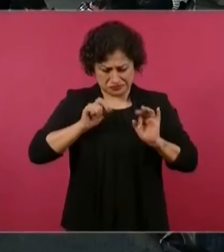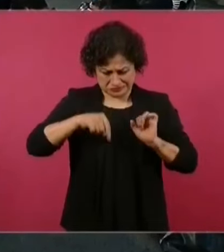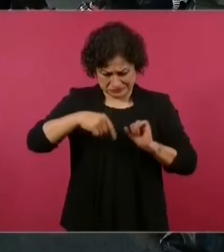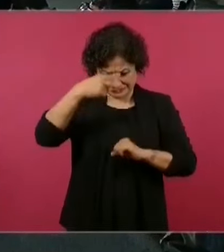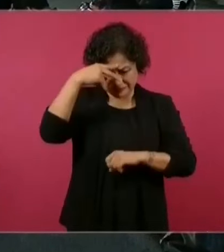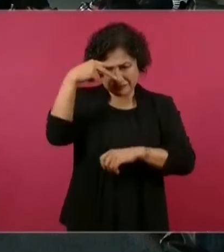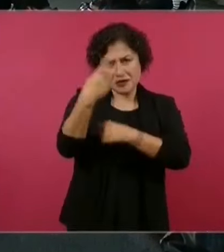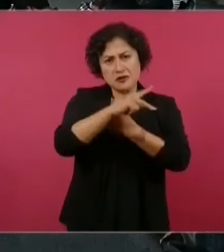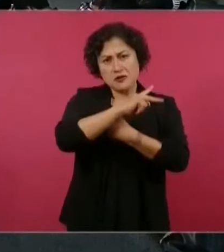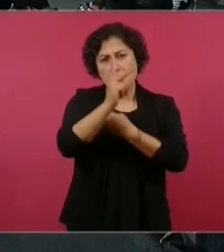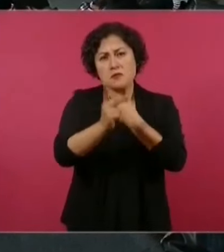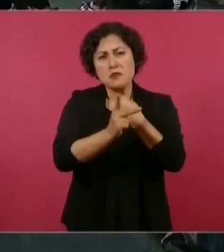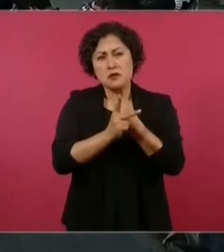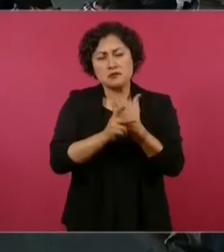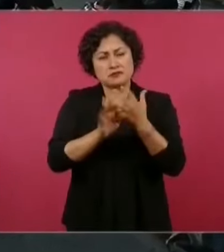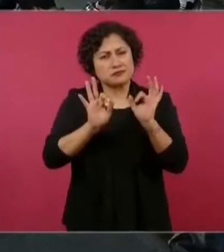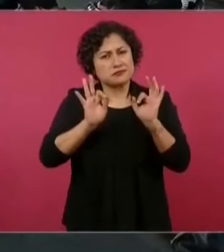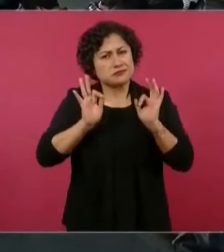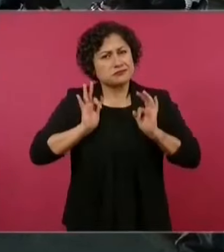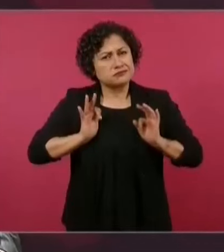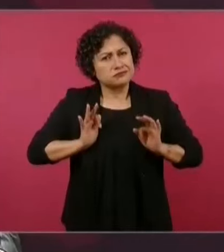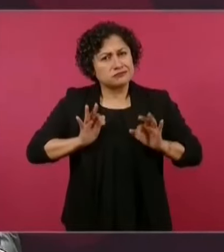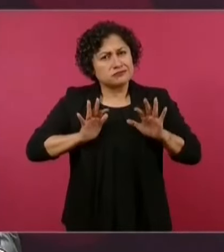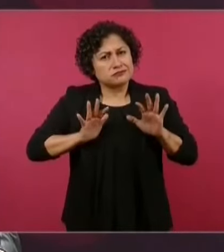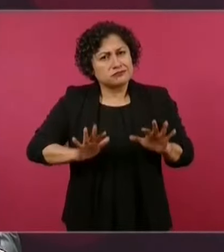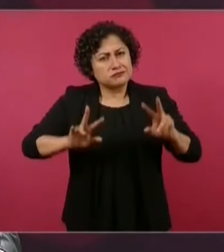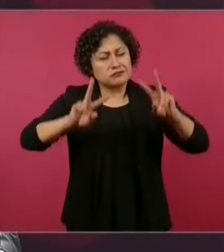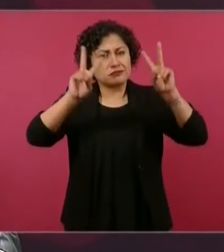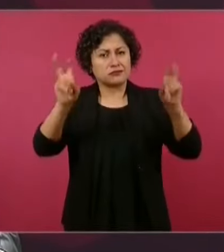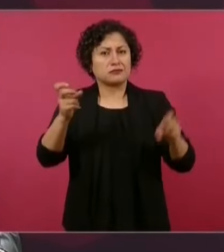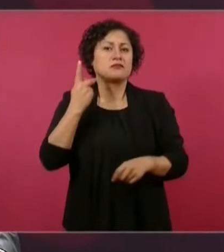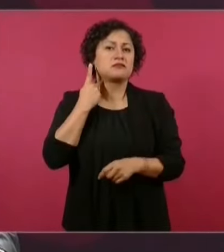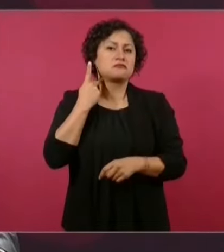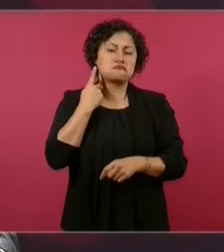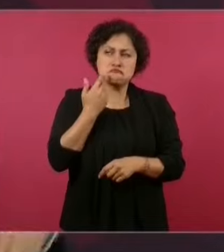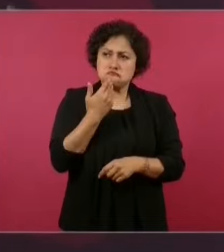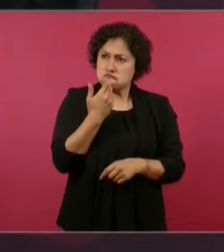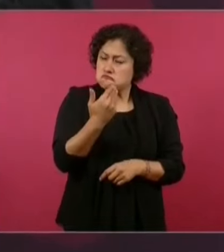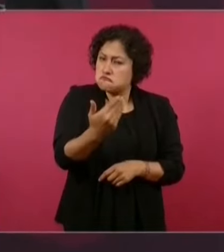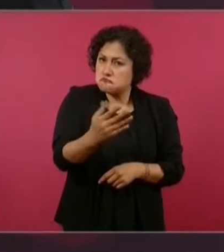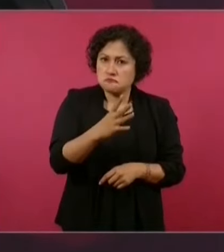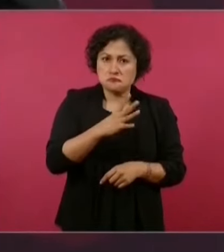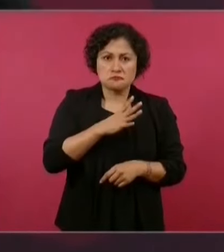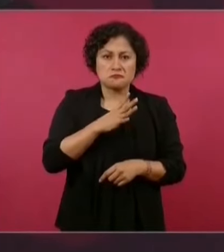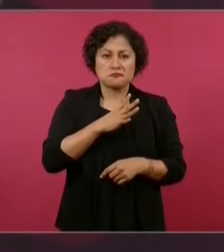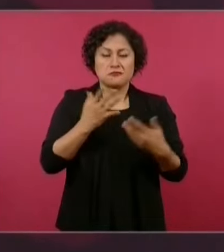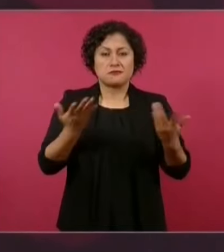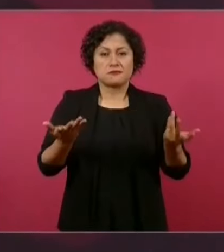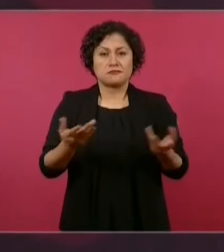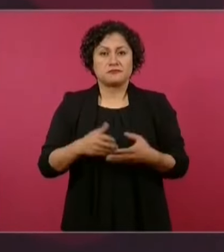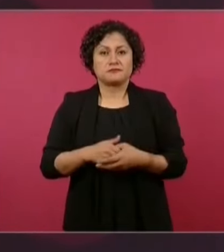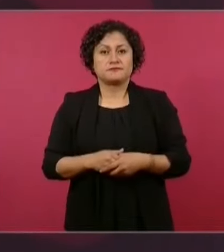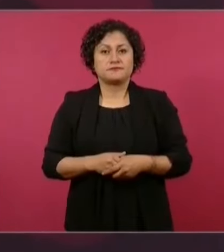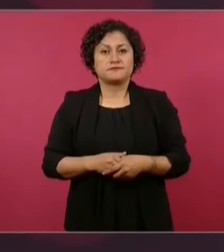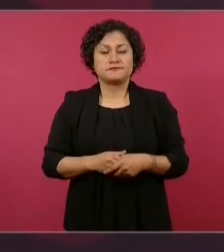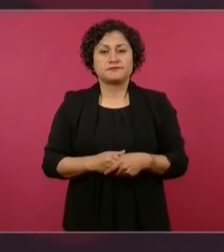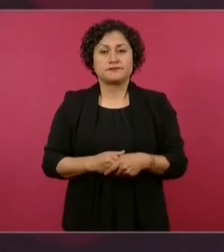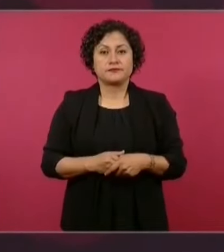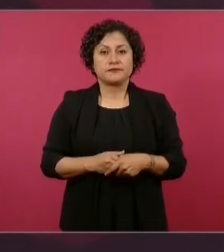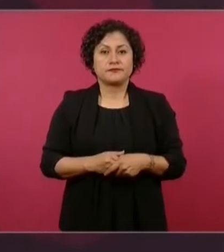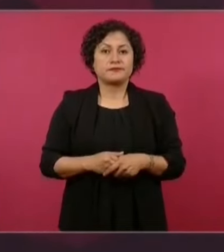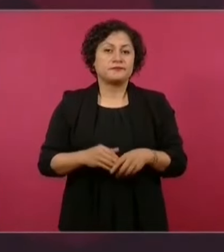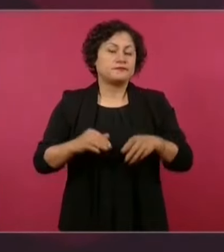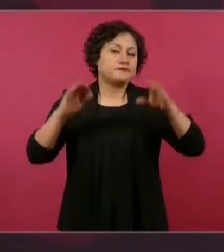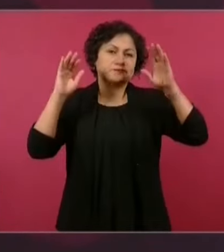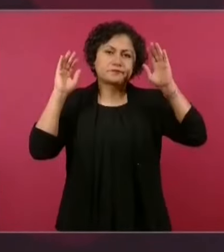podemos ir